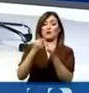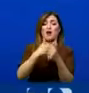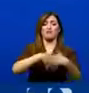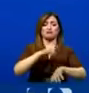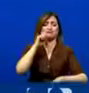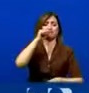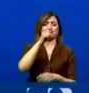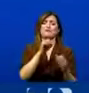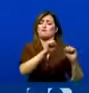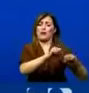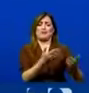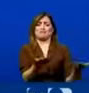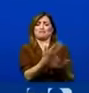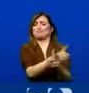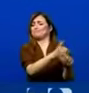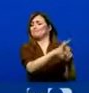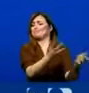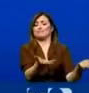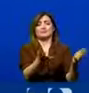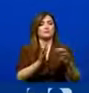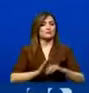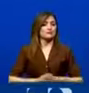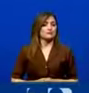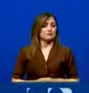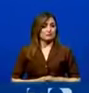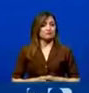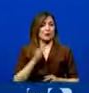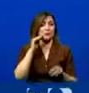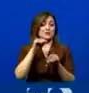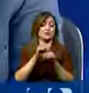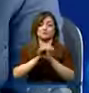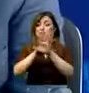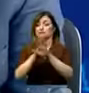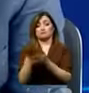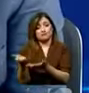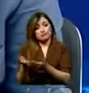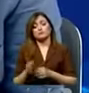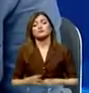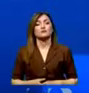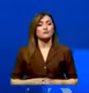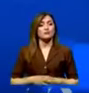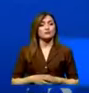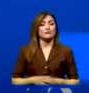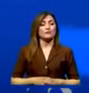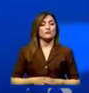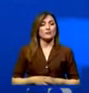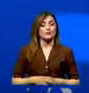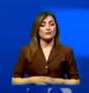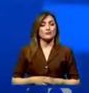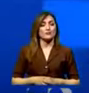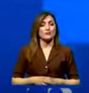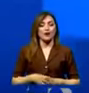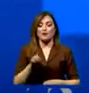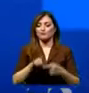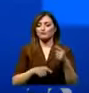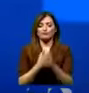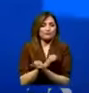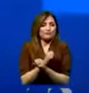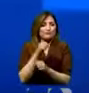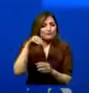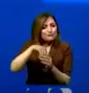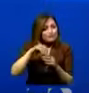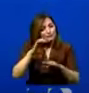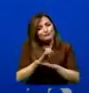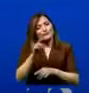la violencia que se genera dentro de algunas de esas movilizaciones. Eso no es posible. Eso no es posible. En este país